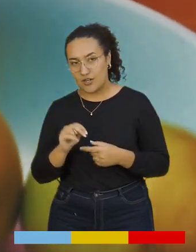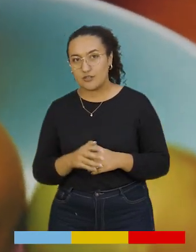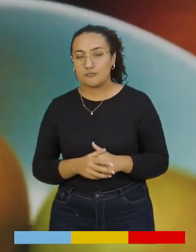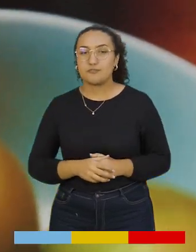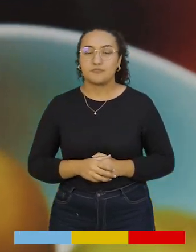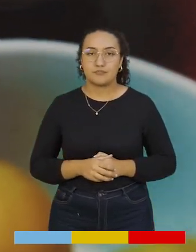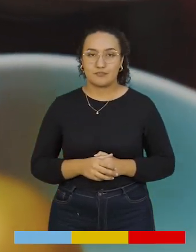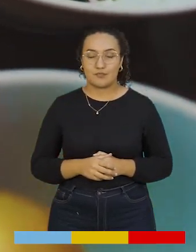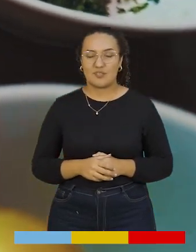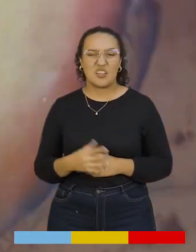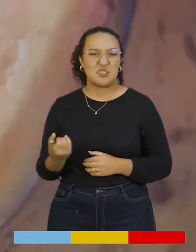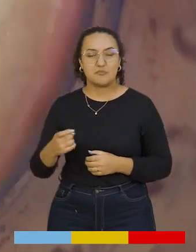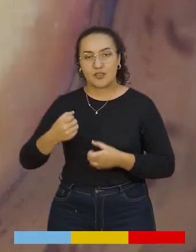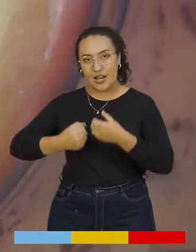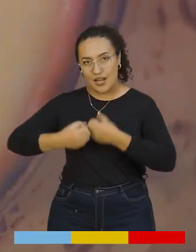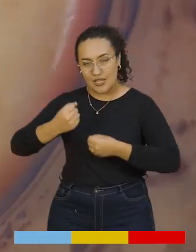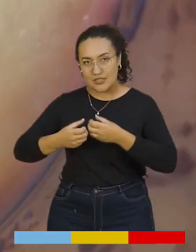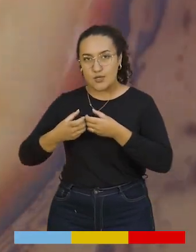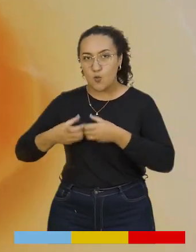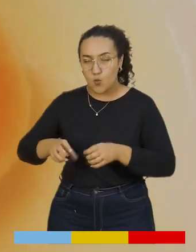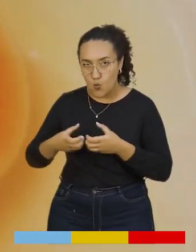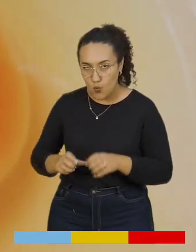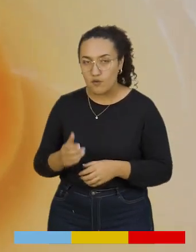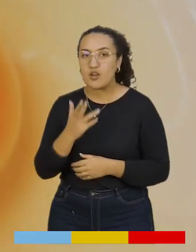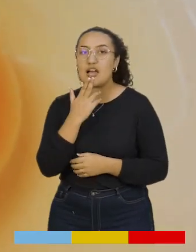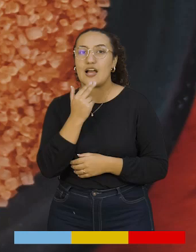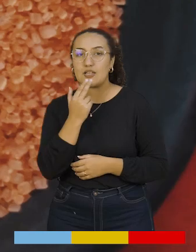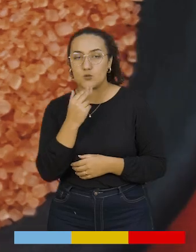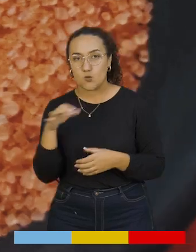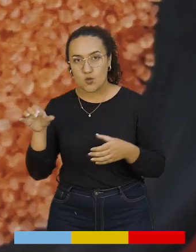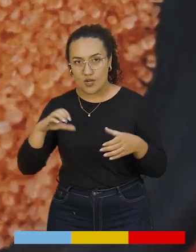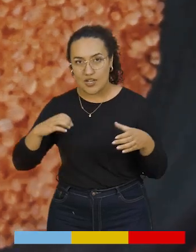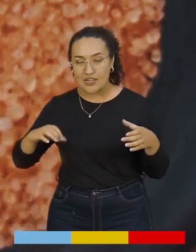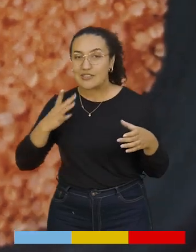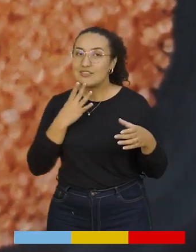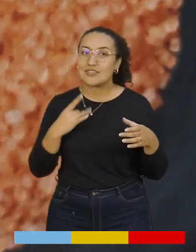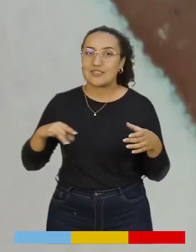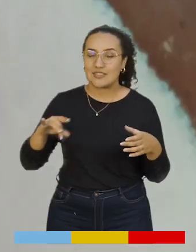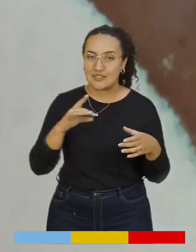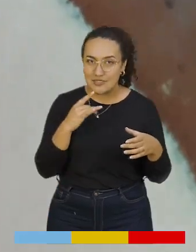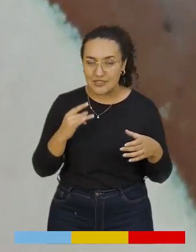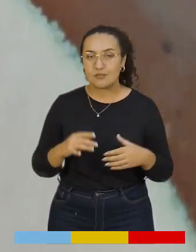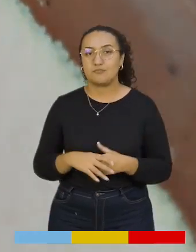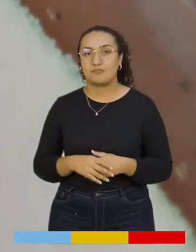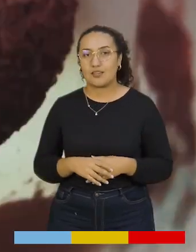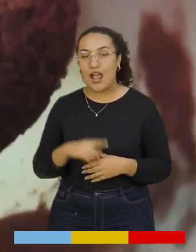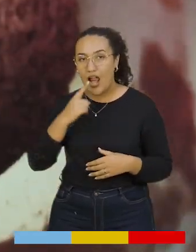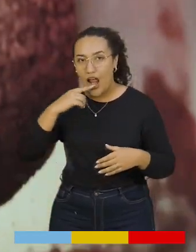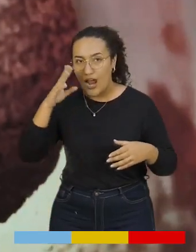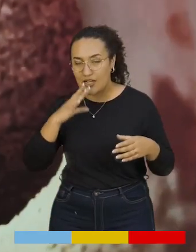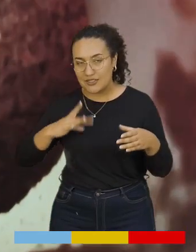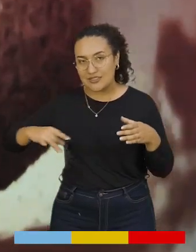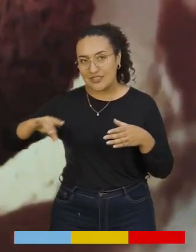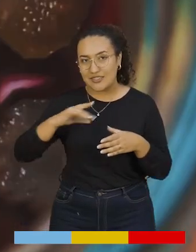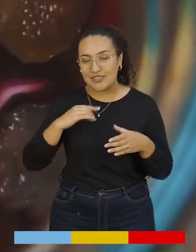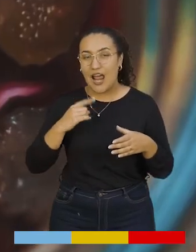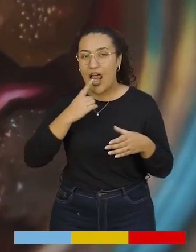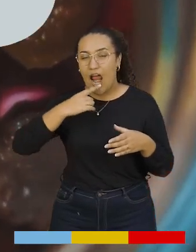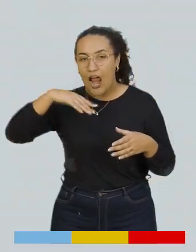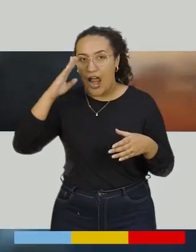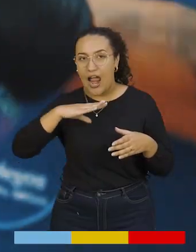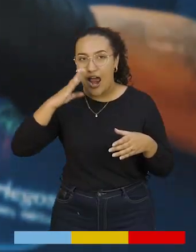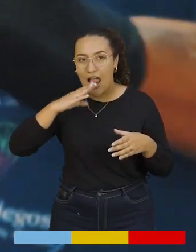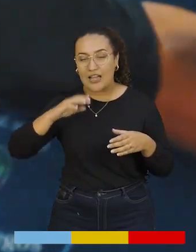entonces para el flan vamos a necesitar leche, huevos, azúcar, sal, pimienta y